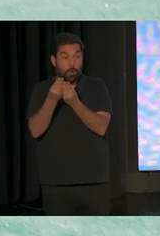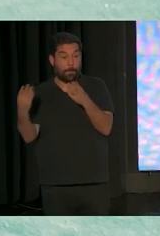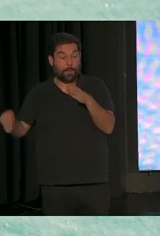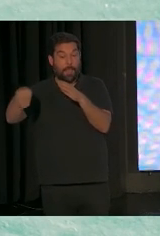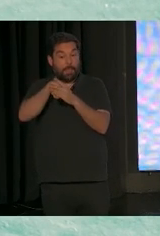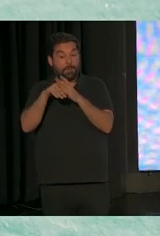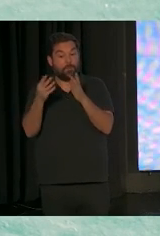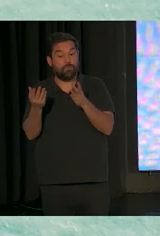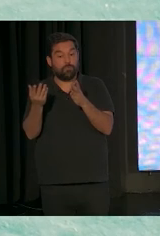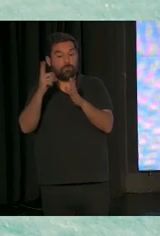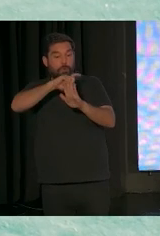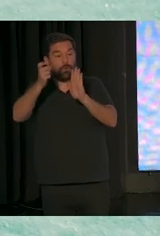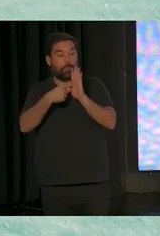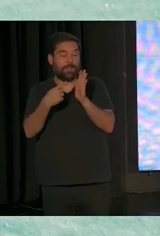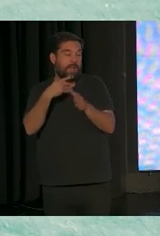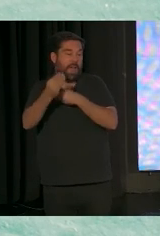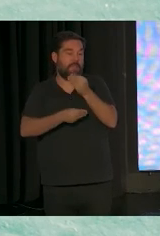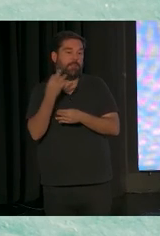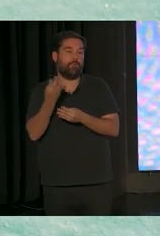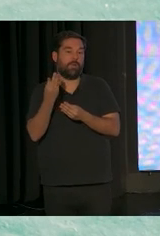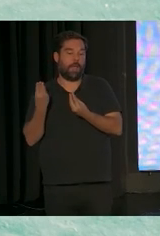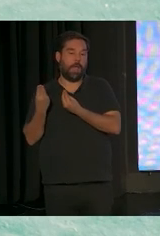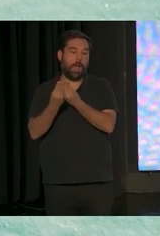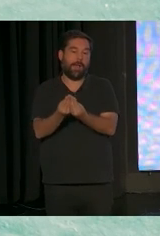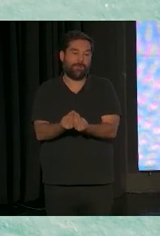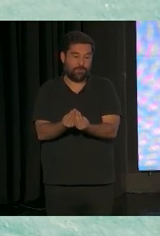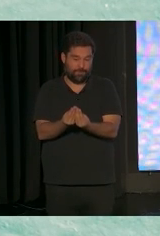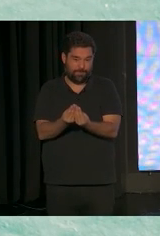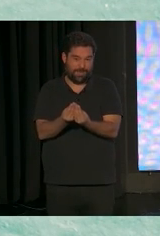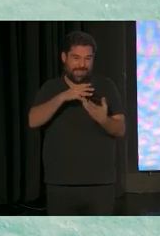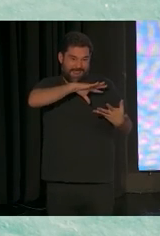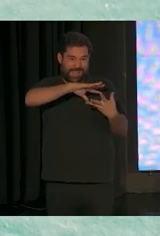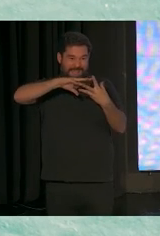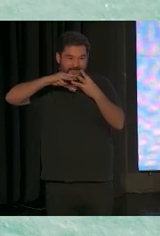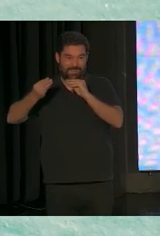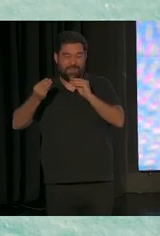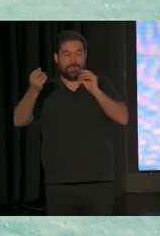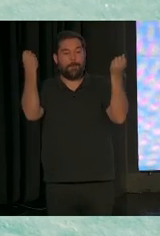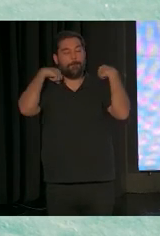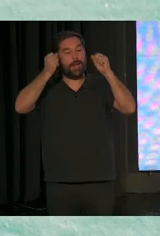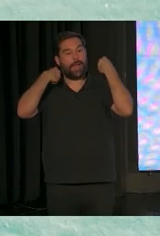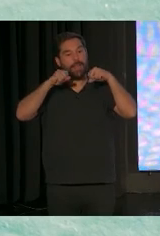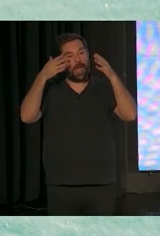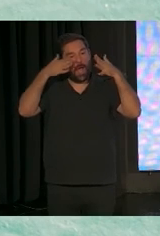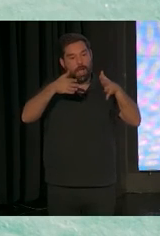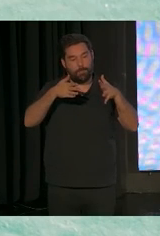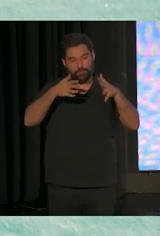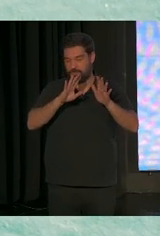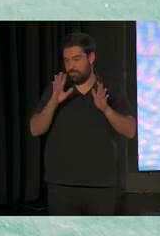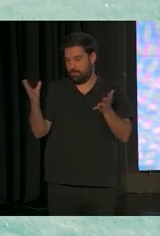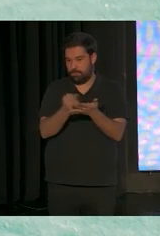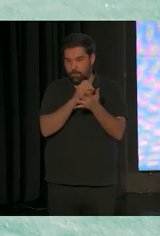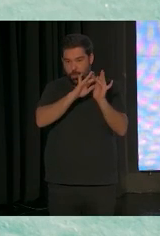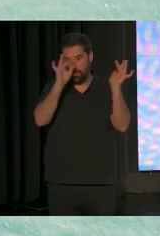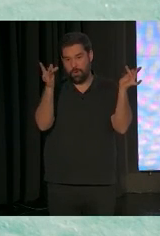acompañar simplemente lo que es el acompañamiento a la implementación de prácticas recomendadas. Es todo online, cada 15 días